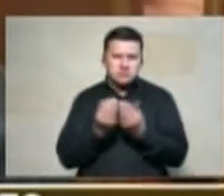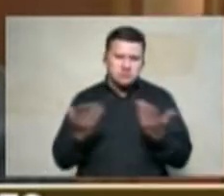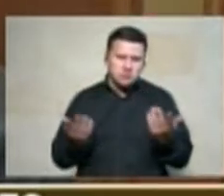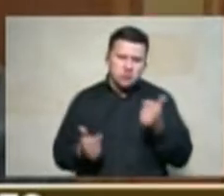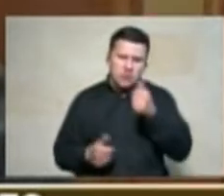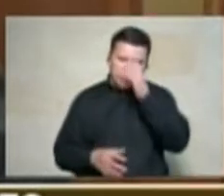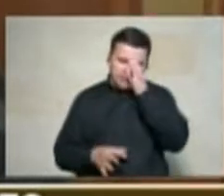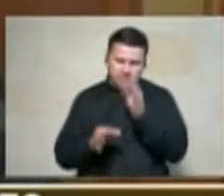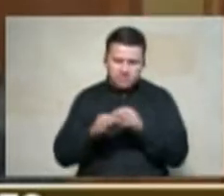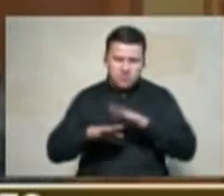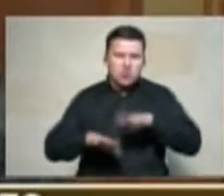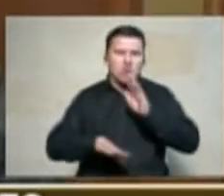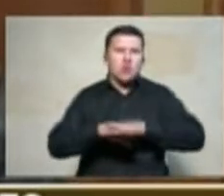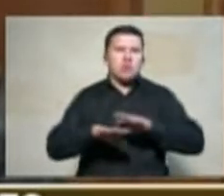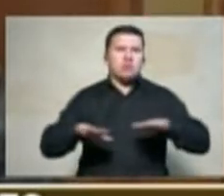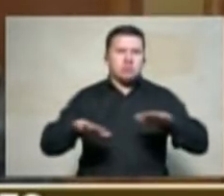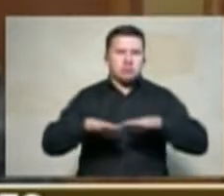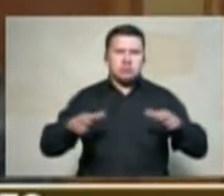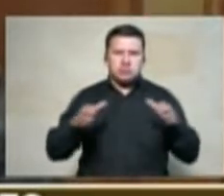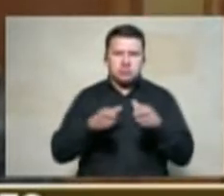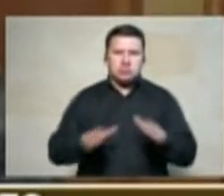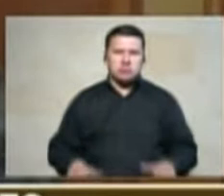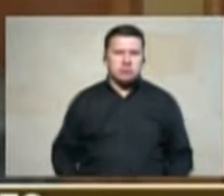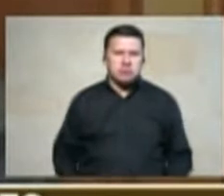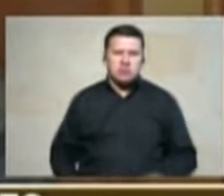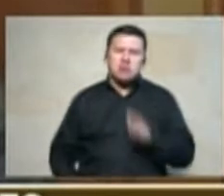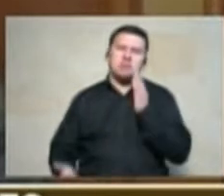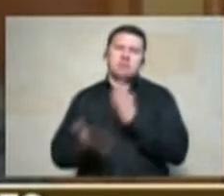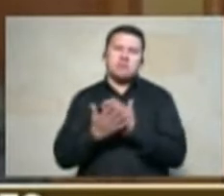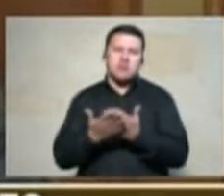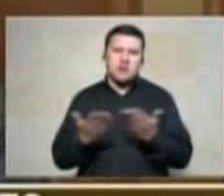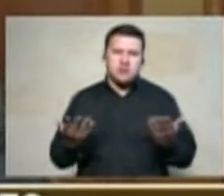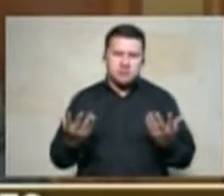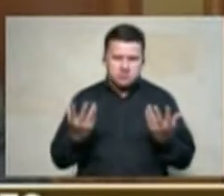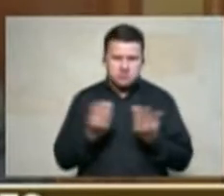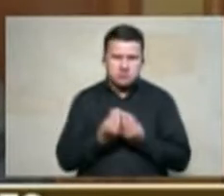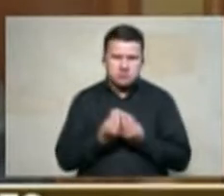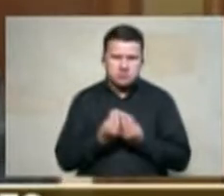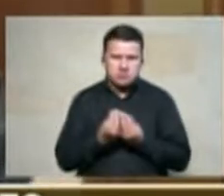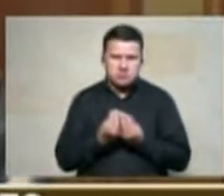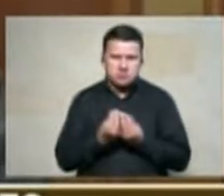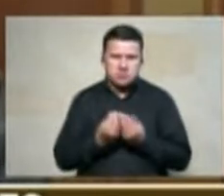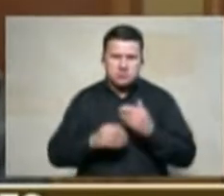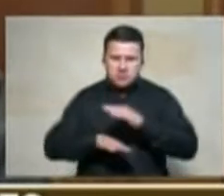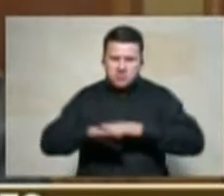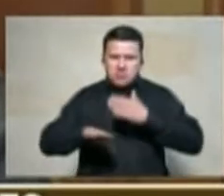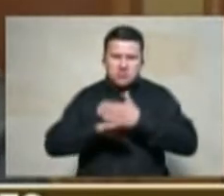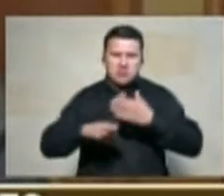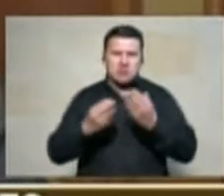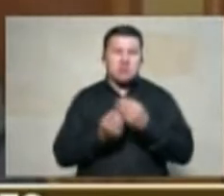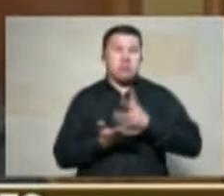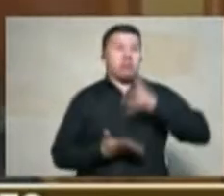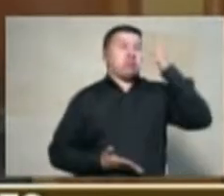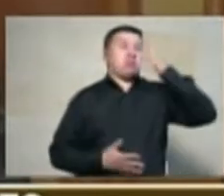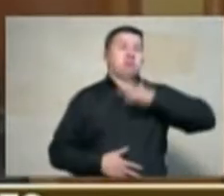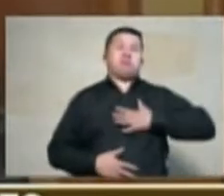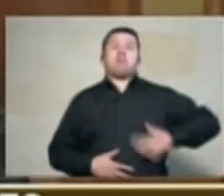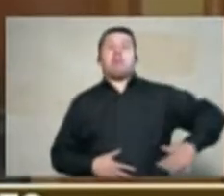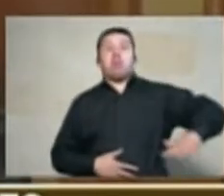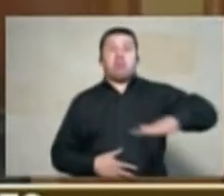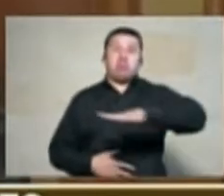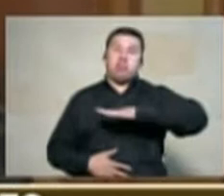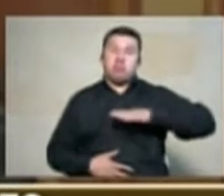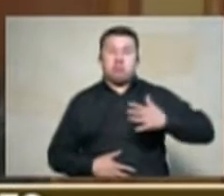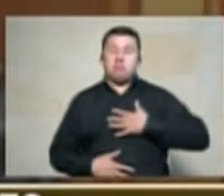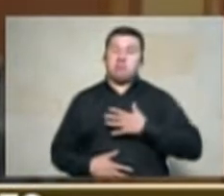y que no caigan en manos de terratenientes que lo que quieren es derogar la ley de